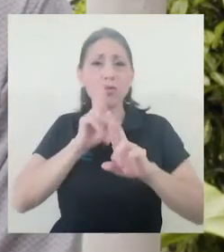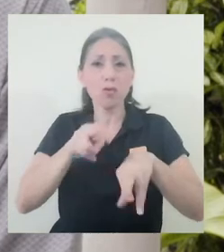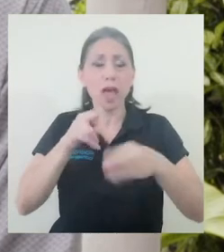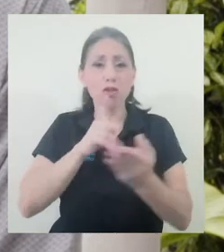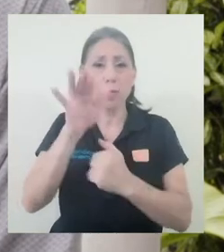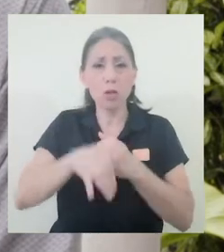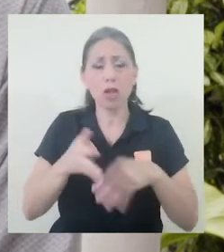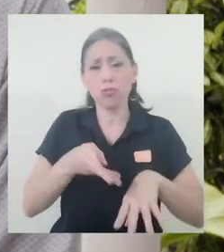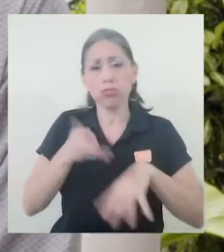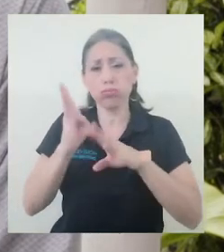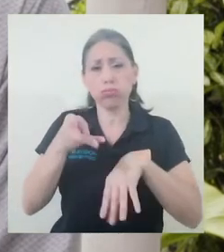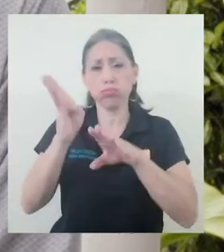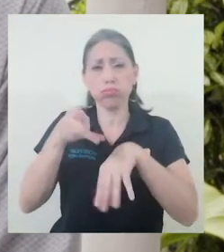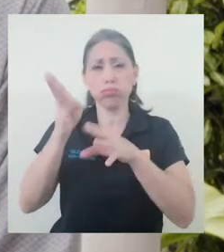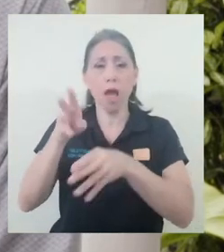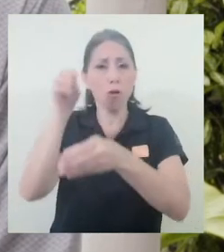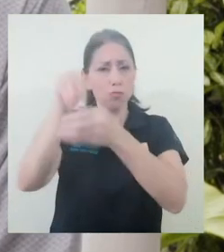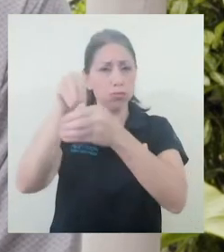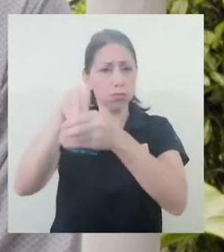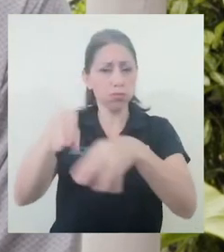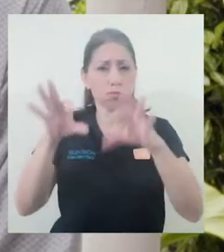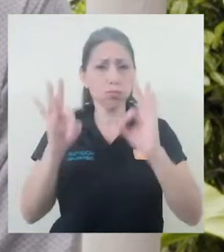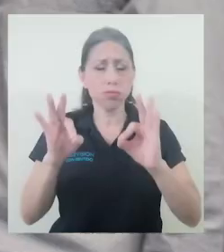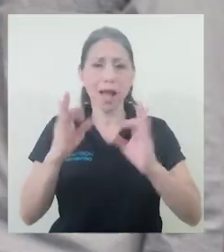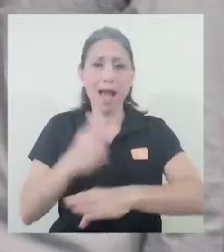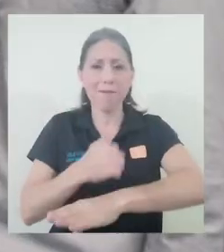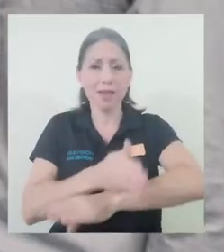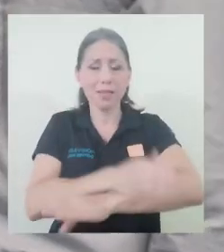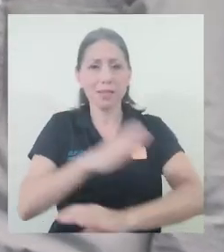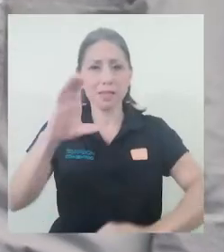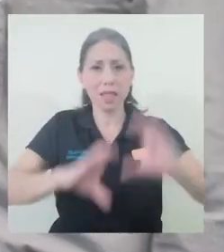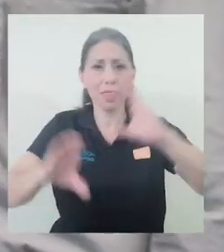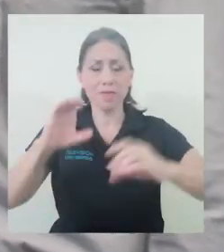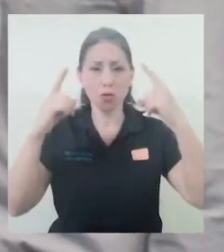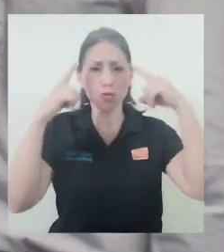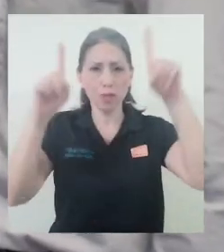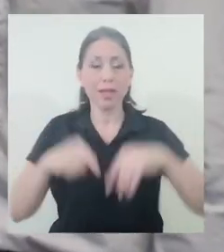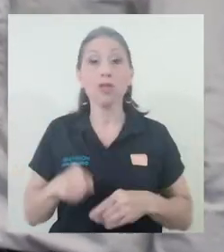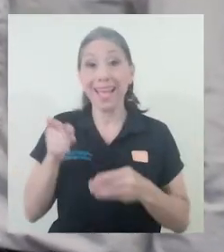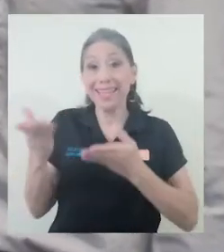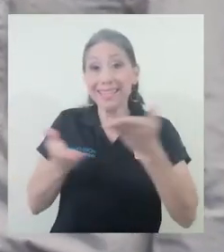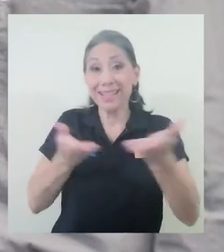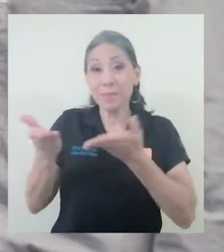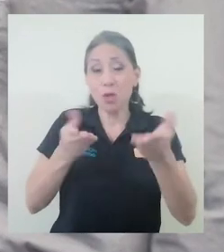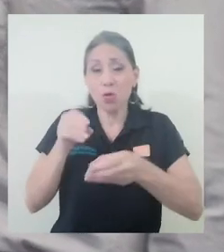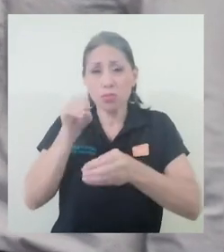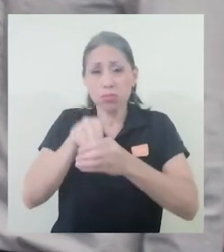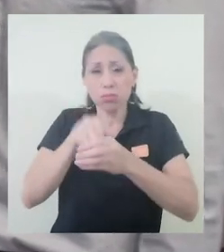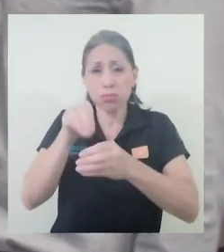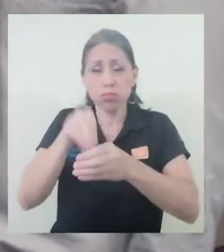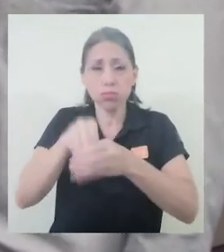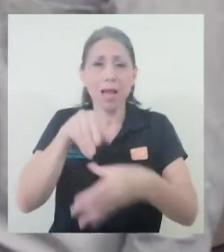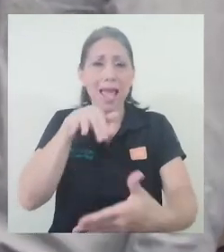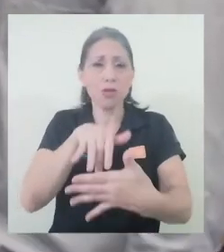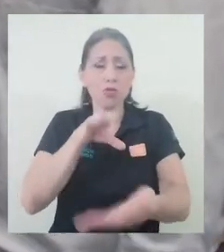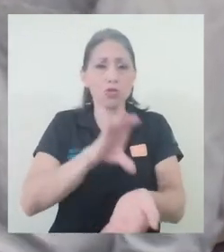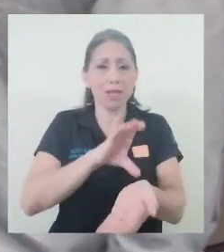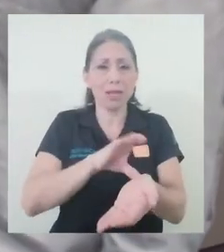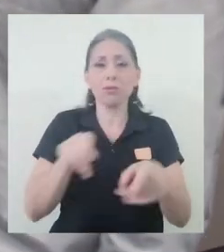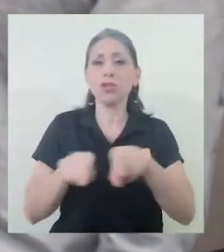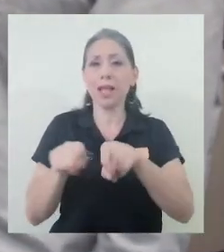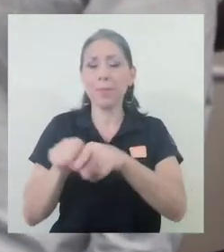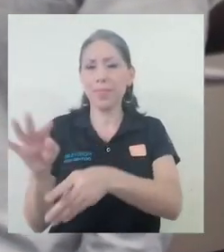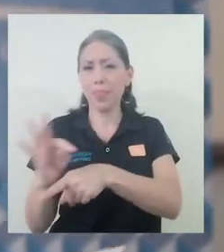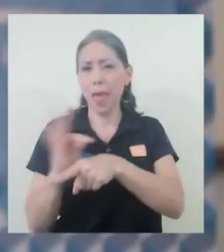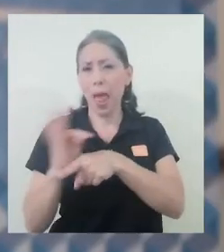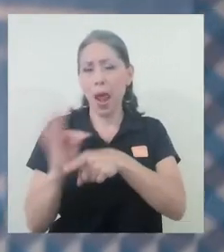documentados los avances científicos obtenidos. El servidor almacenará datos de estudios clínicos y de las terapias que